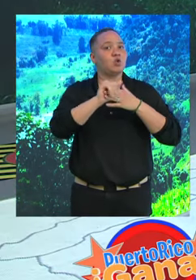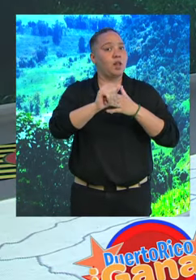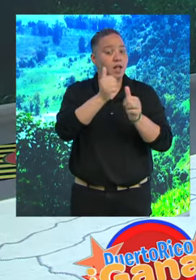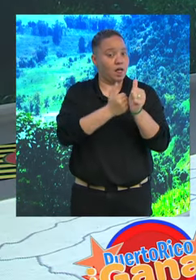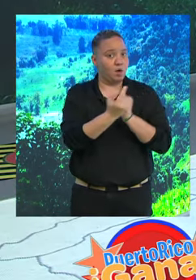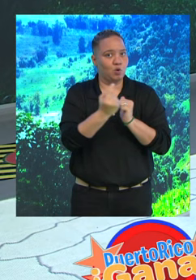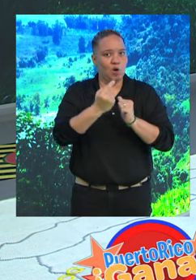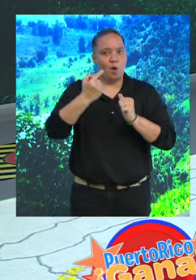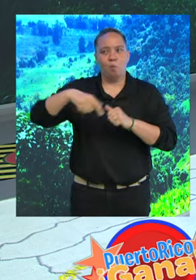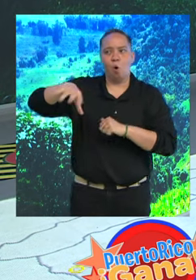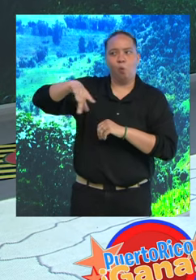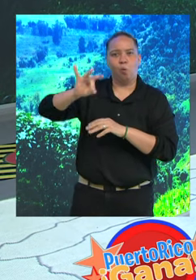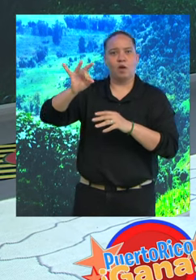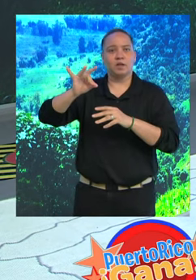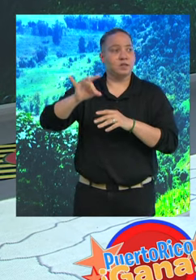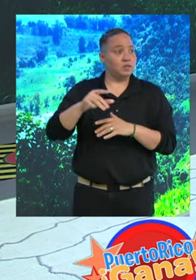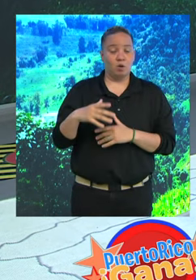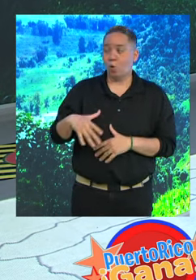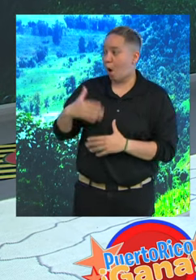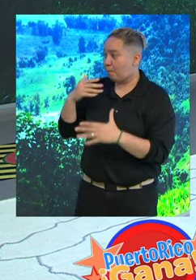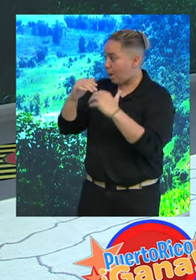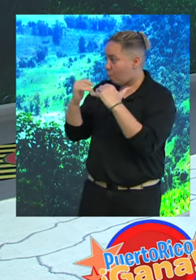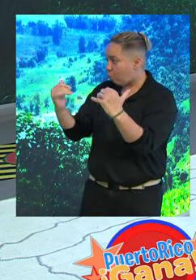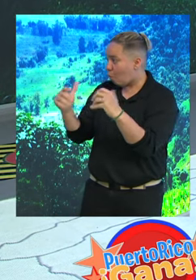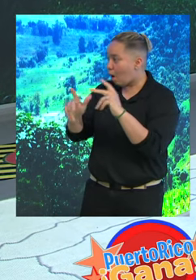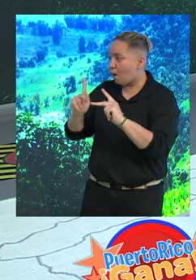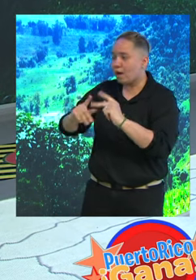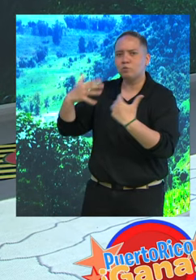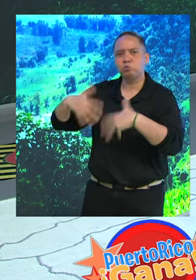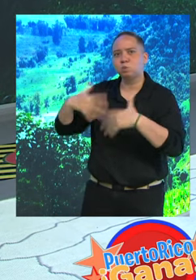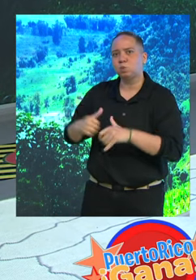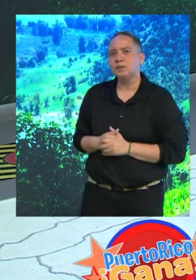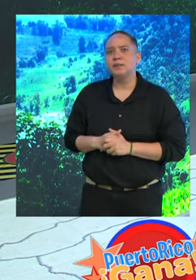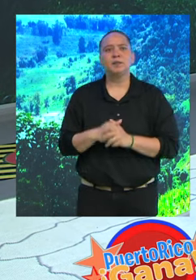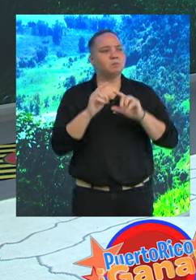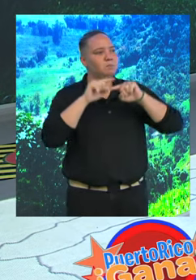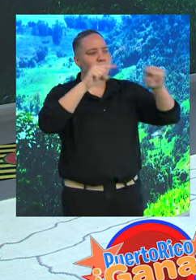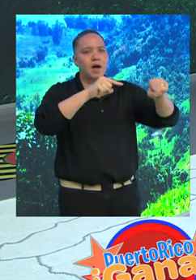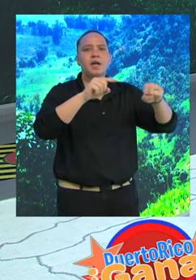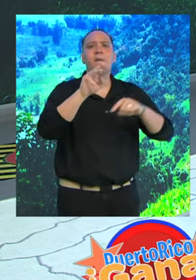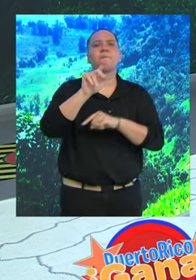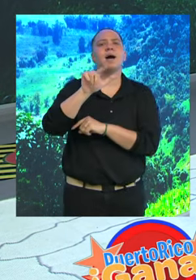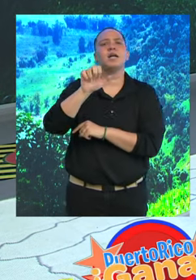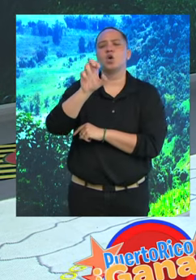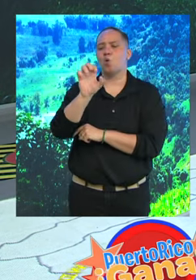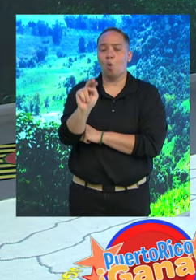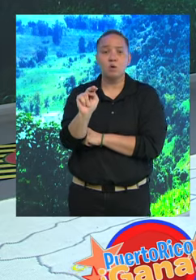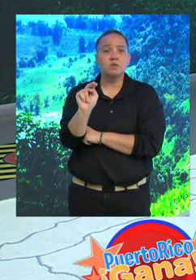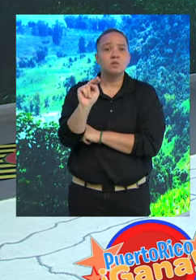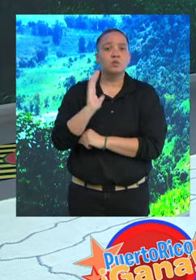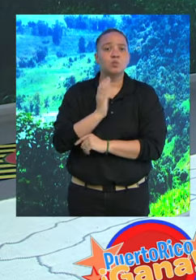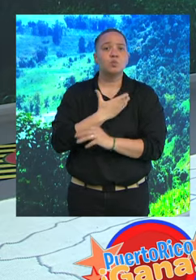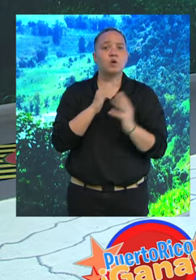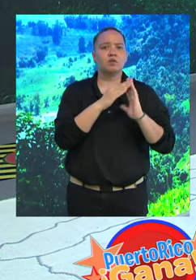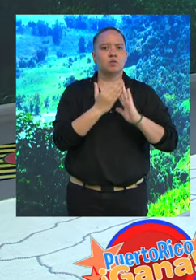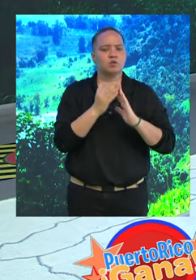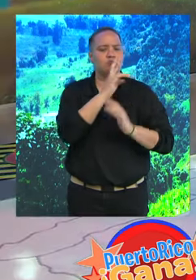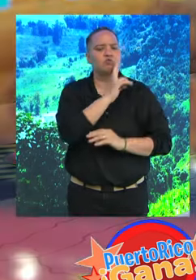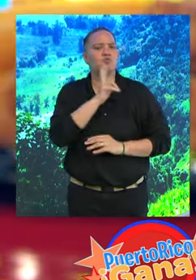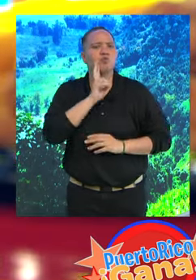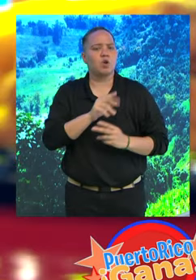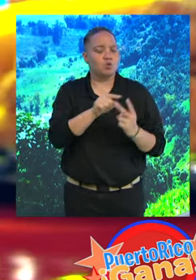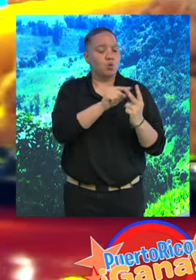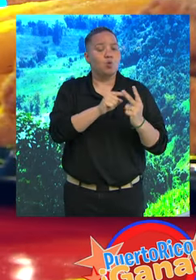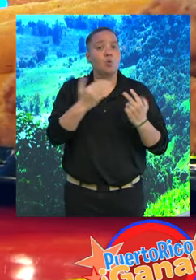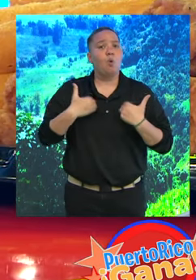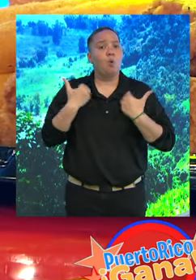poderlos sortear aquí en el público. público, eso está buenísimo. Y pasen por allí, por el malecón de nuestro pueblo y puedan disfrutar de lo que son los restaurantes de estos dos